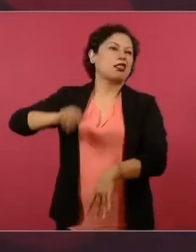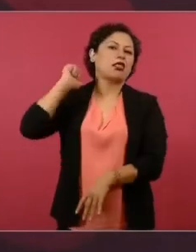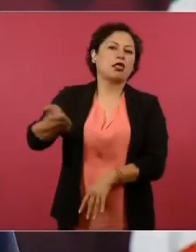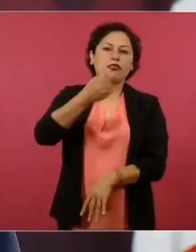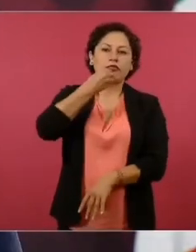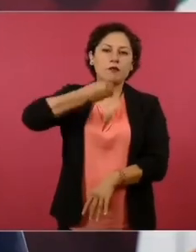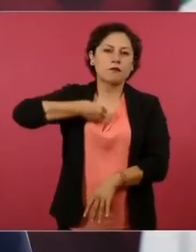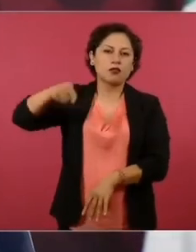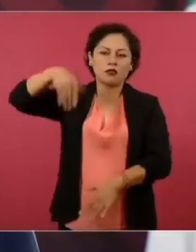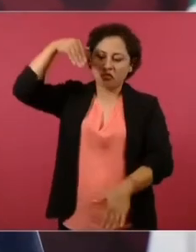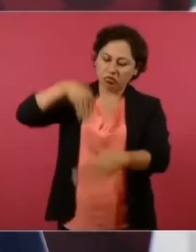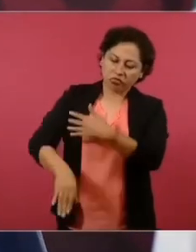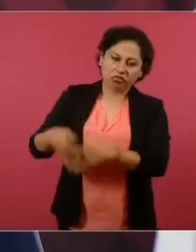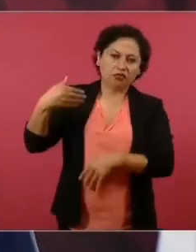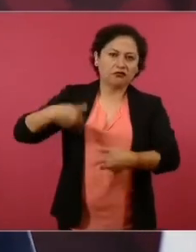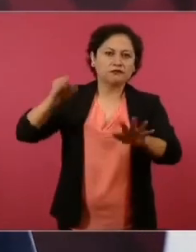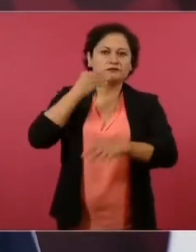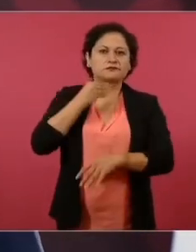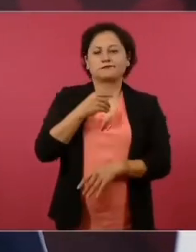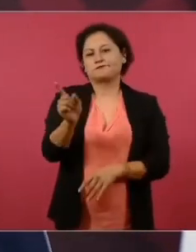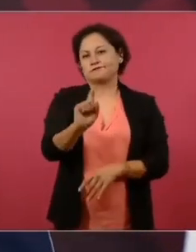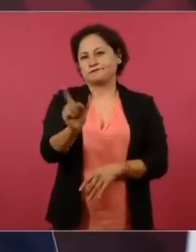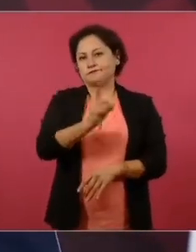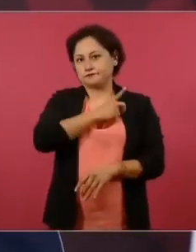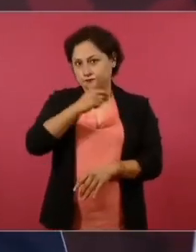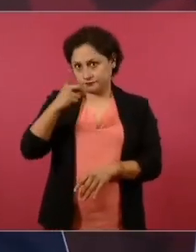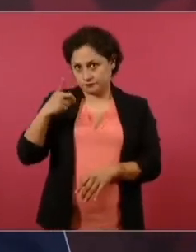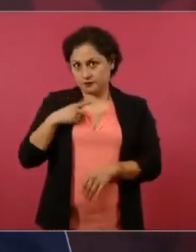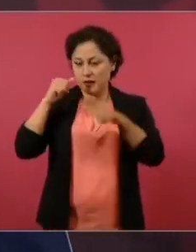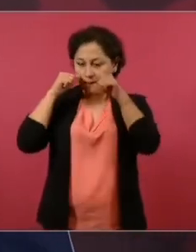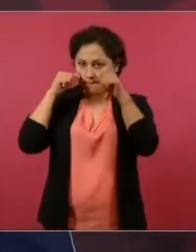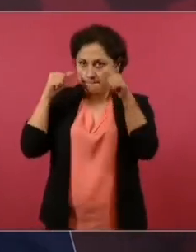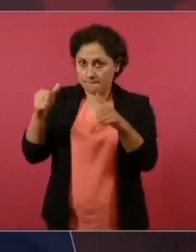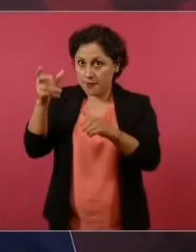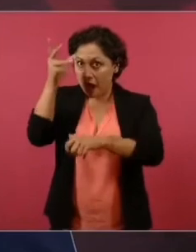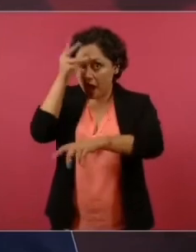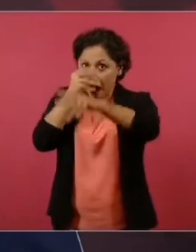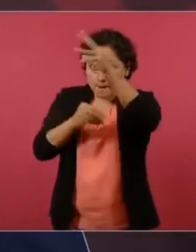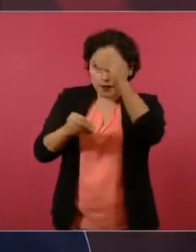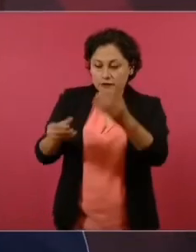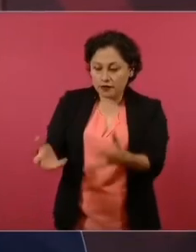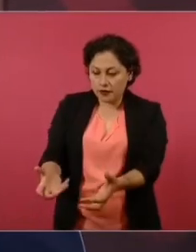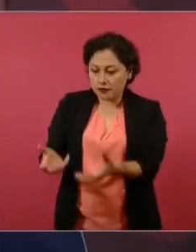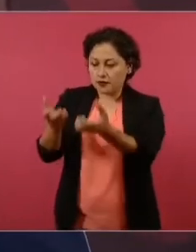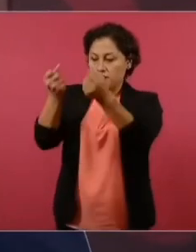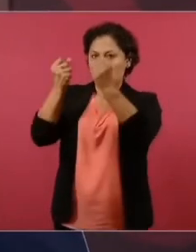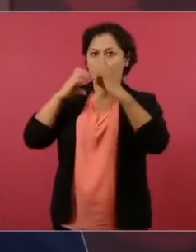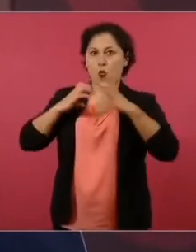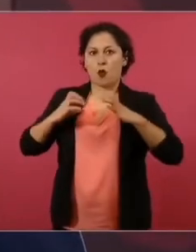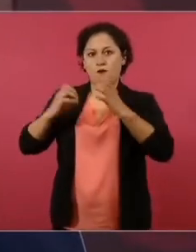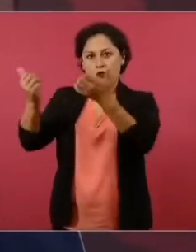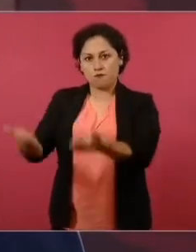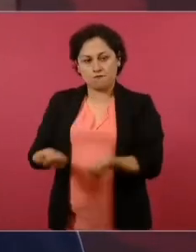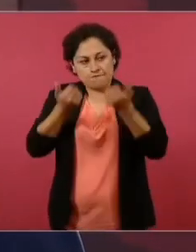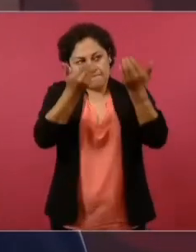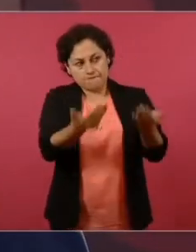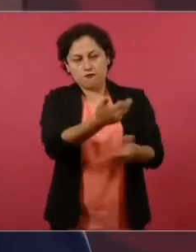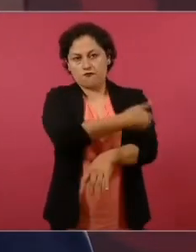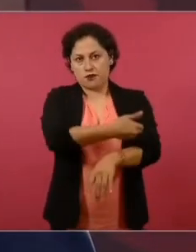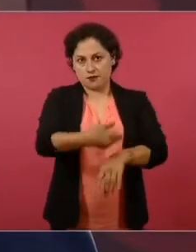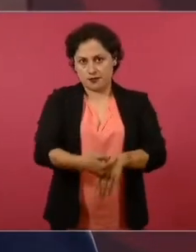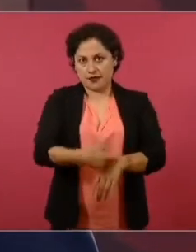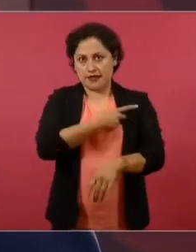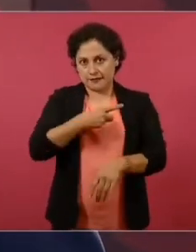y hay que buscar la forma de rescatar los cuerpos y de entregarlos a los familiares,